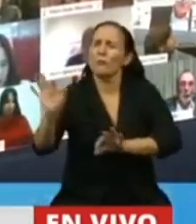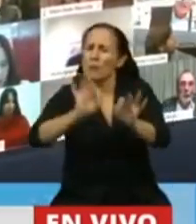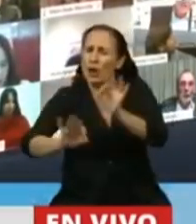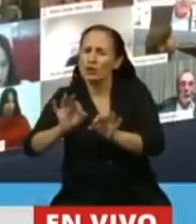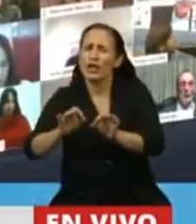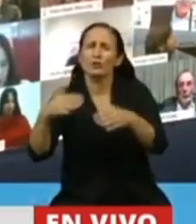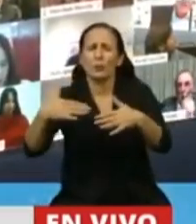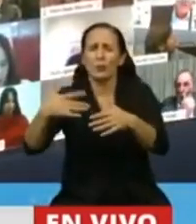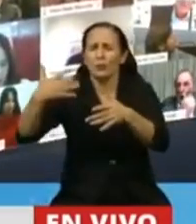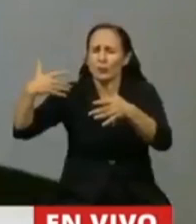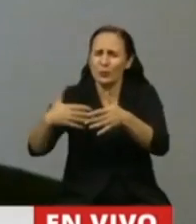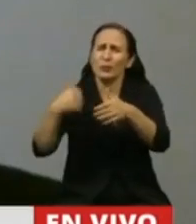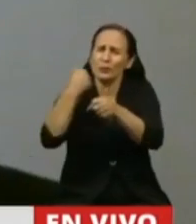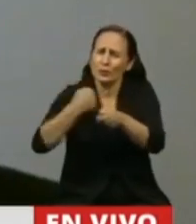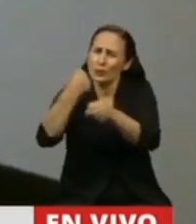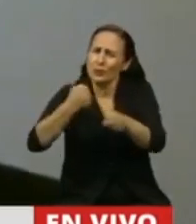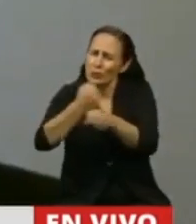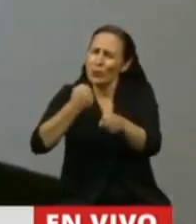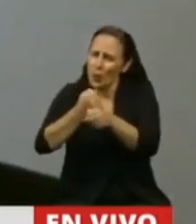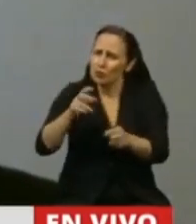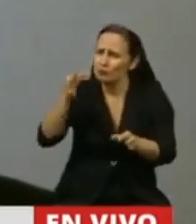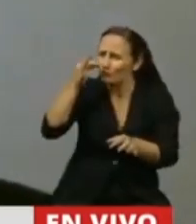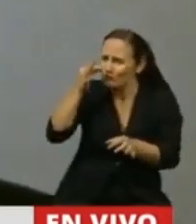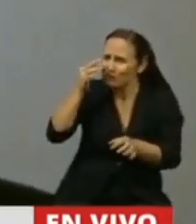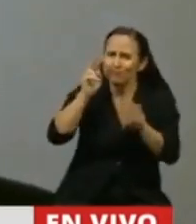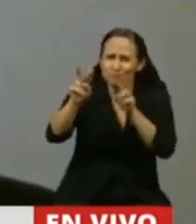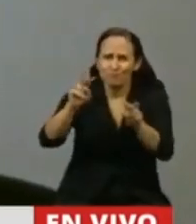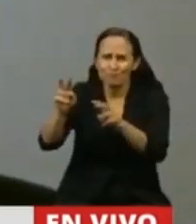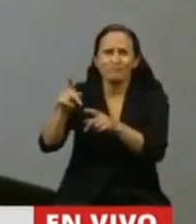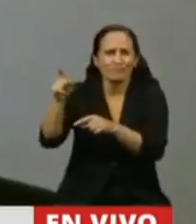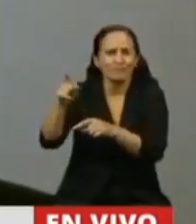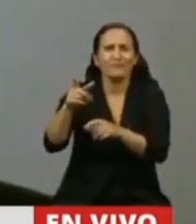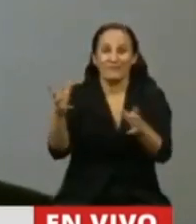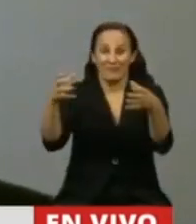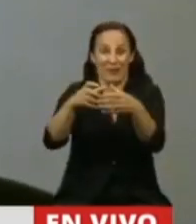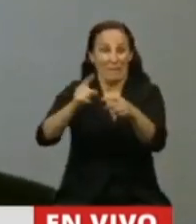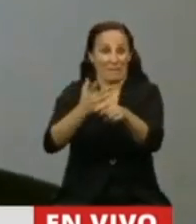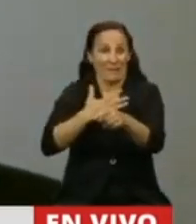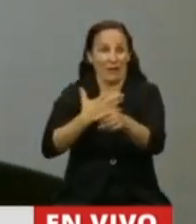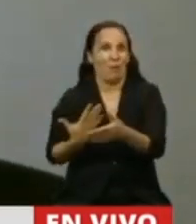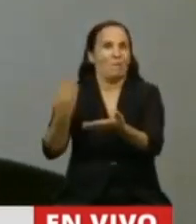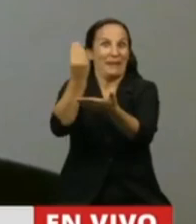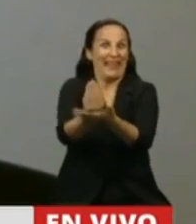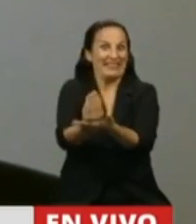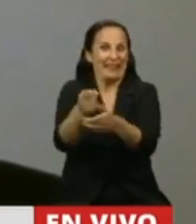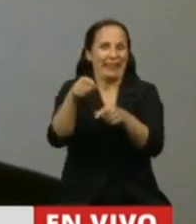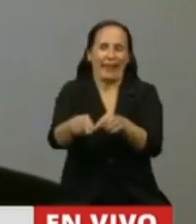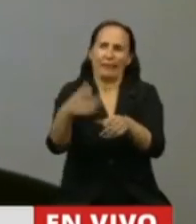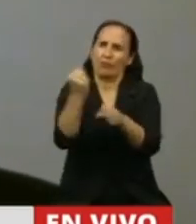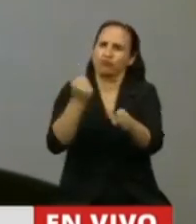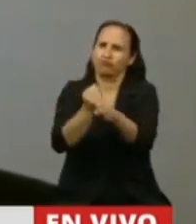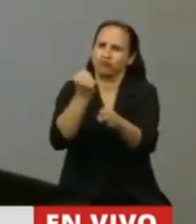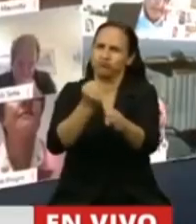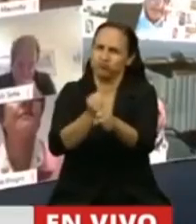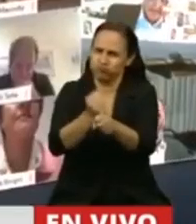esmero, con tanto entusiasmo, con tanto compromiso nuestro presidente de bloque. Ahí hay